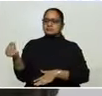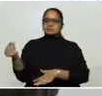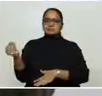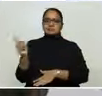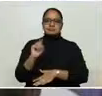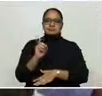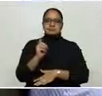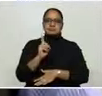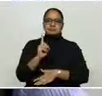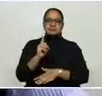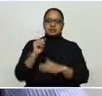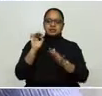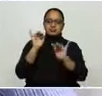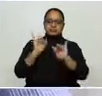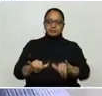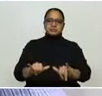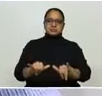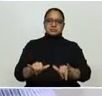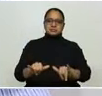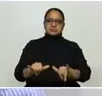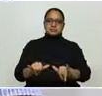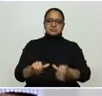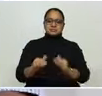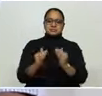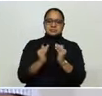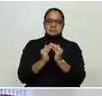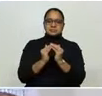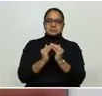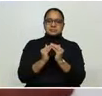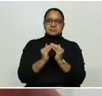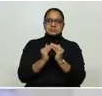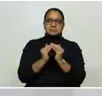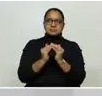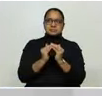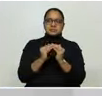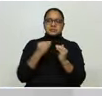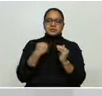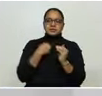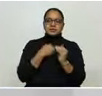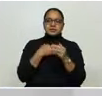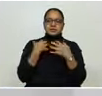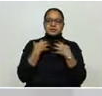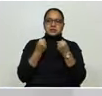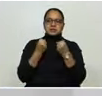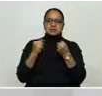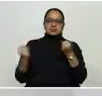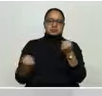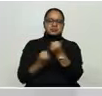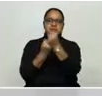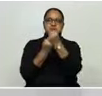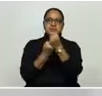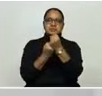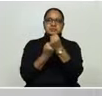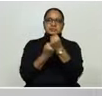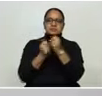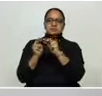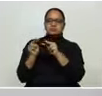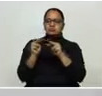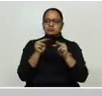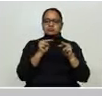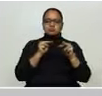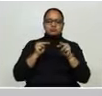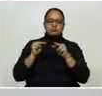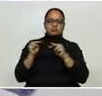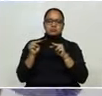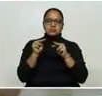cumples esto y esto y esto. Y entonces, ¿y salud qué hace? Nos estamos dedicando a hacer lo que corresponde. Entonces,